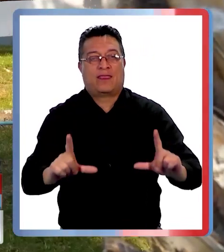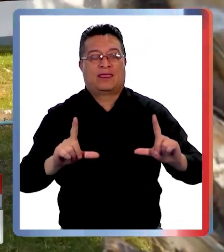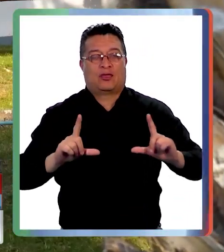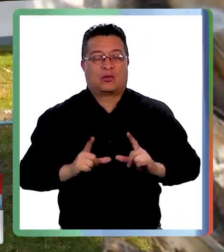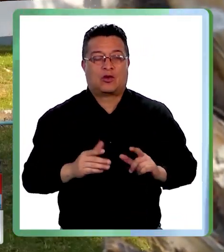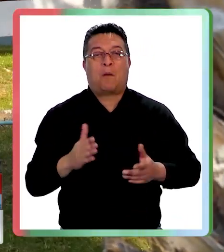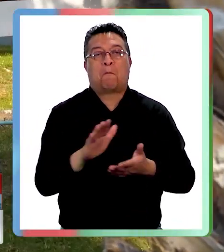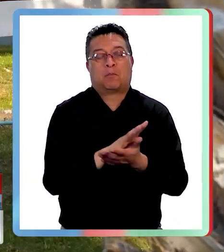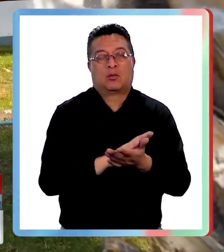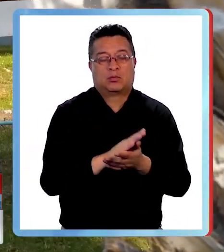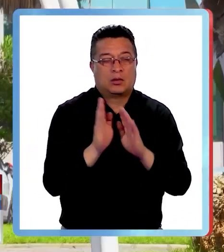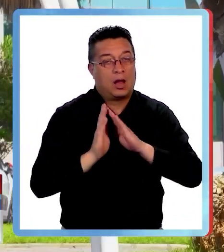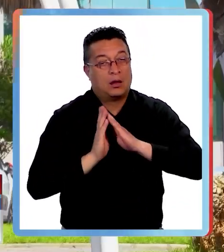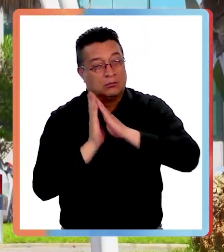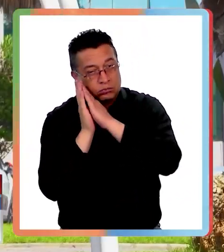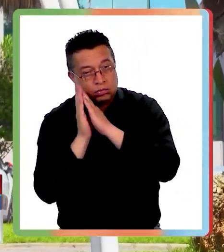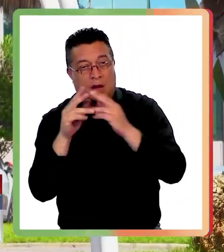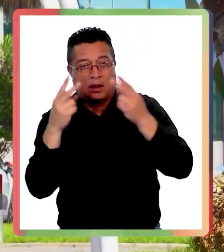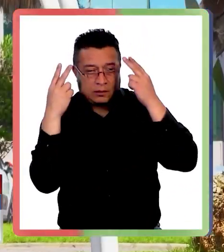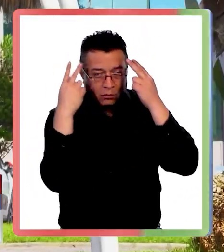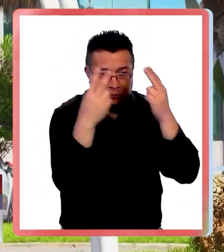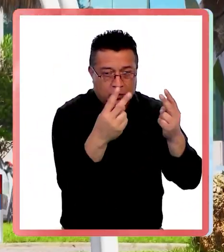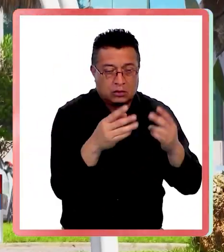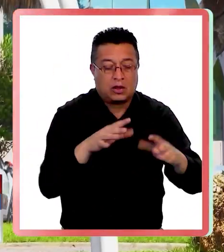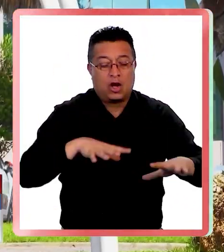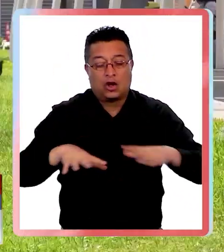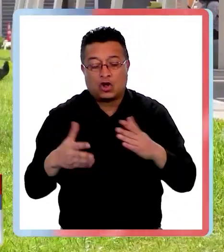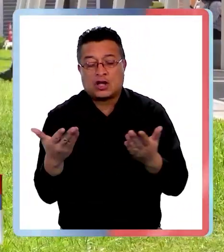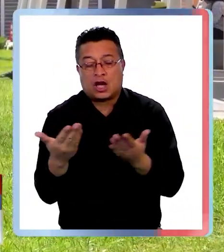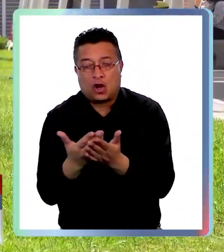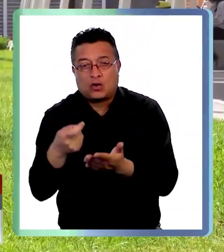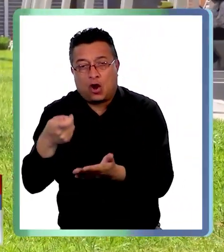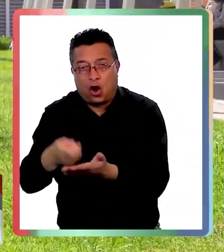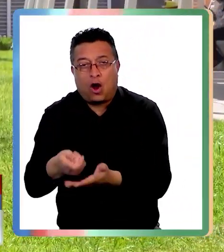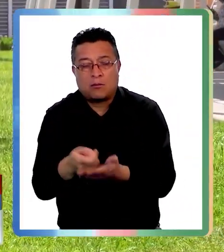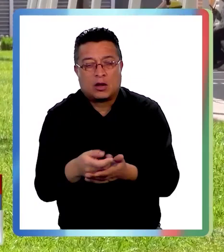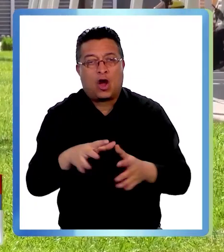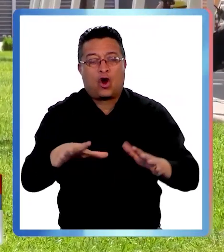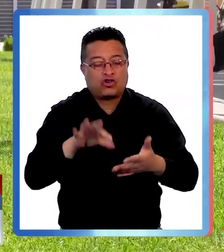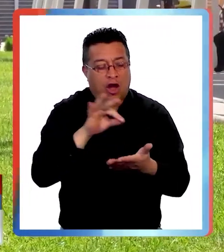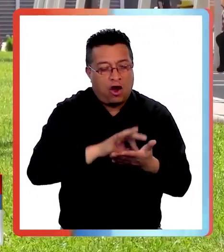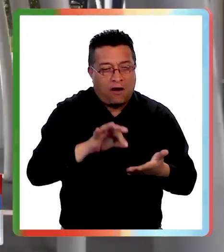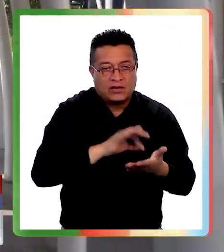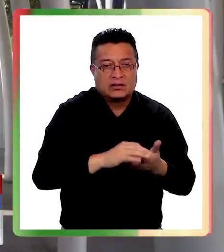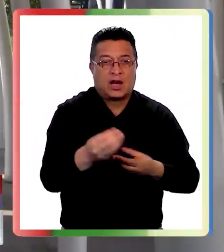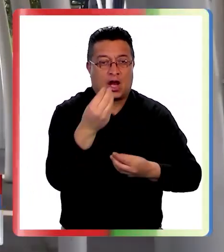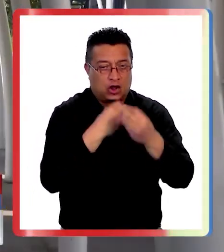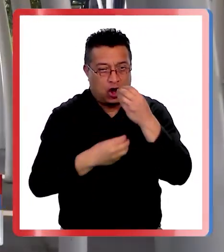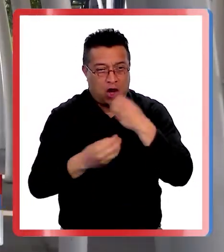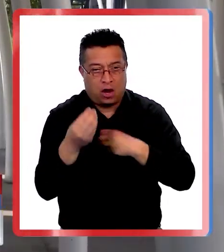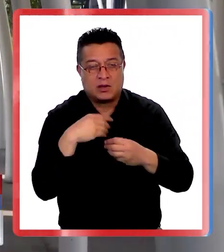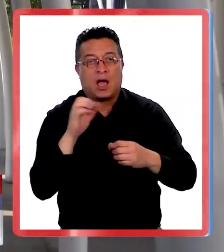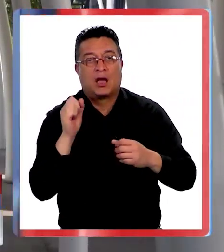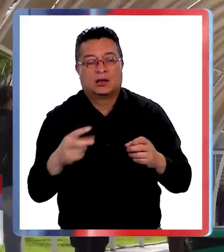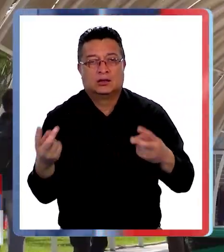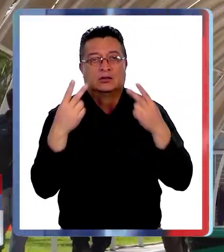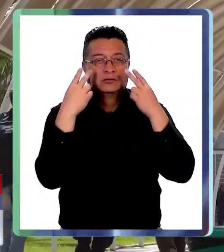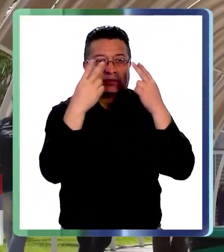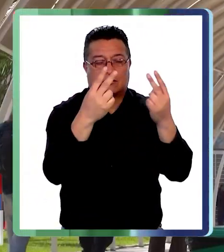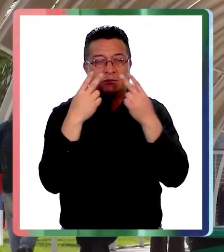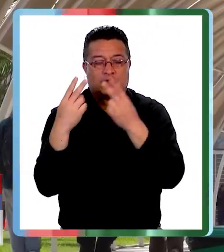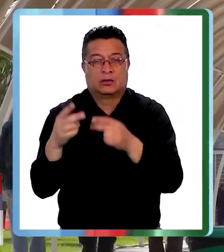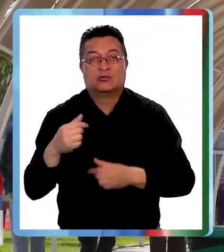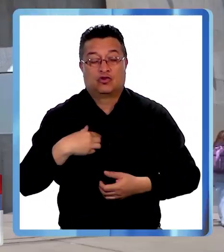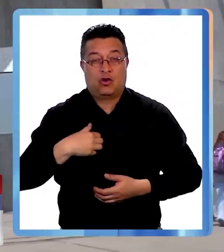de titulación, tales como alojamiento, transporte, materiales de estudio, artículos de oficina, alimentación y conectividad.